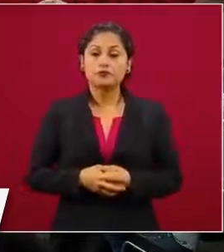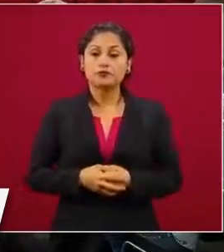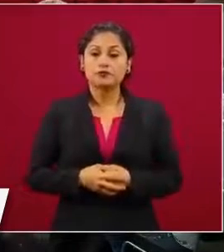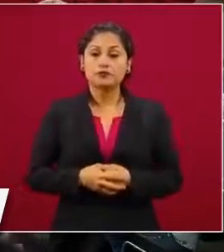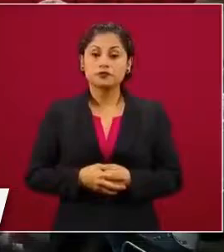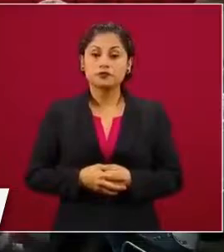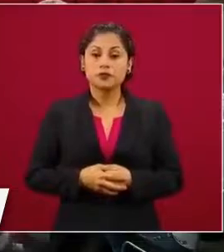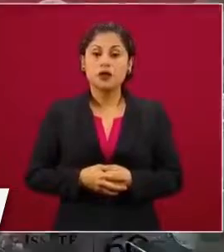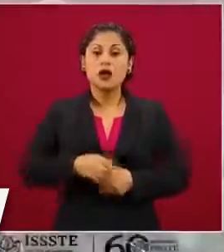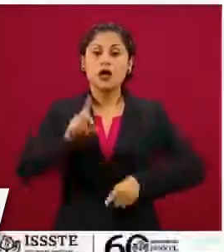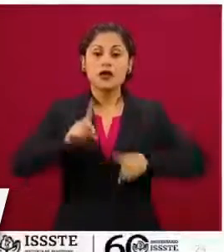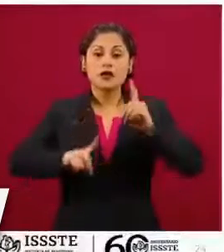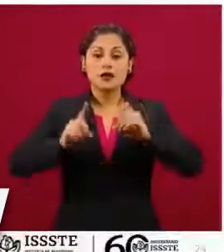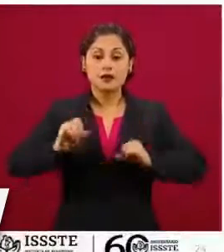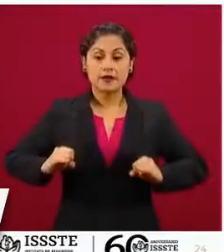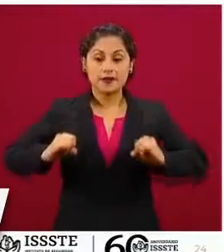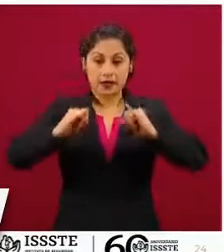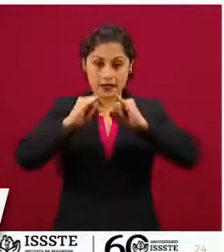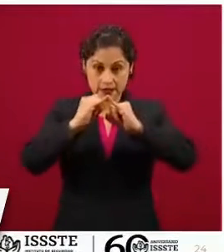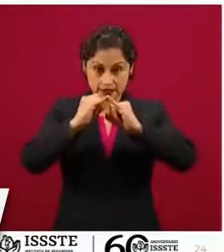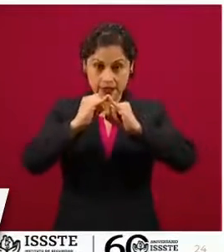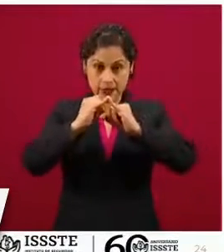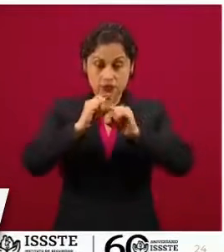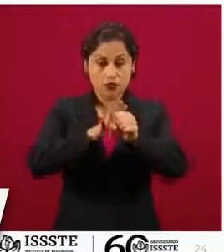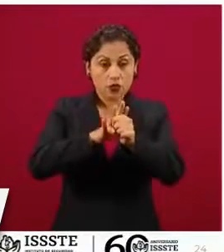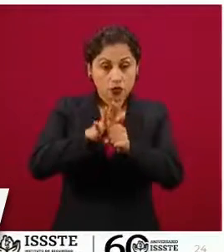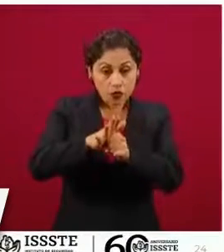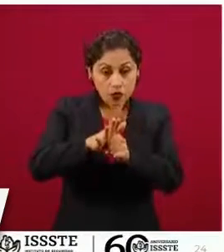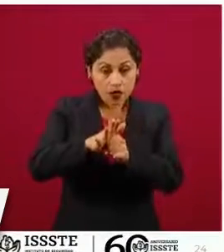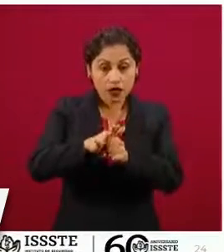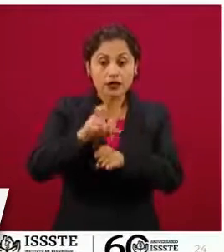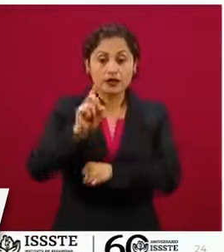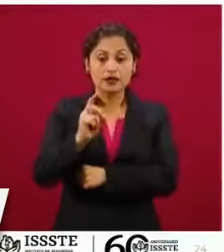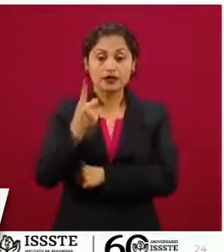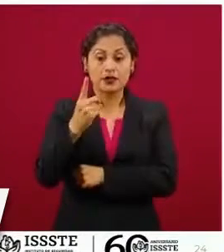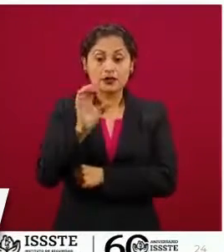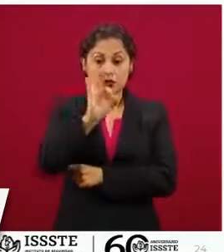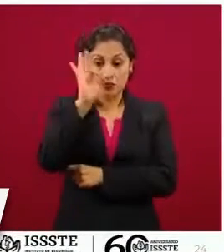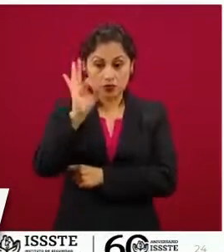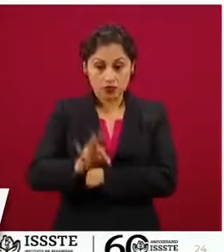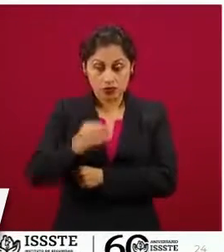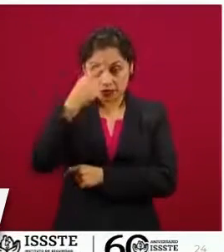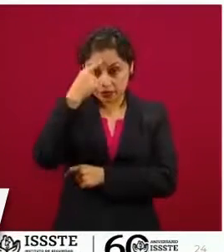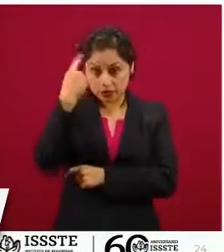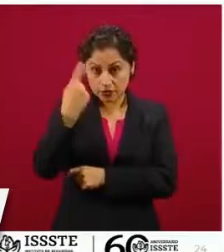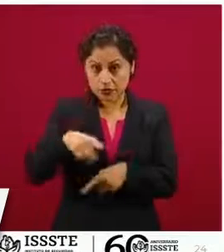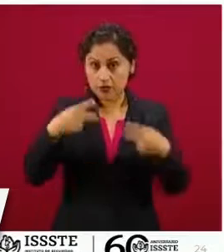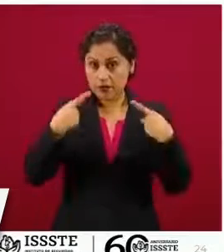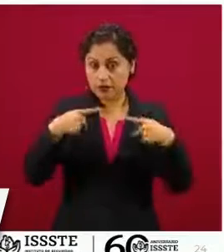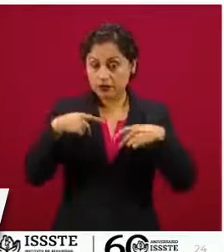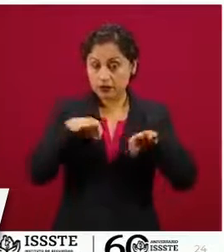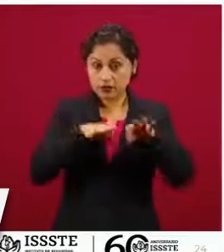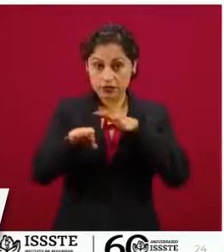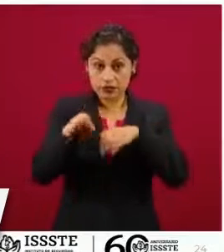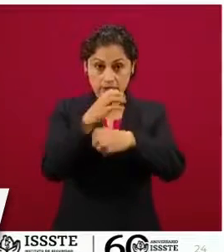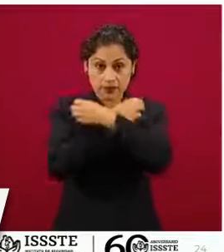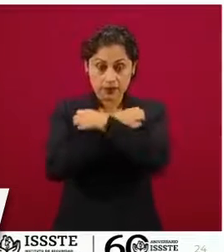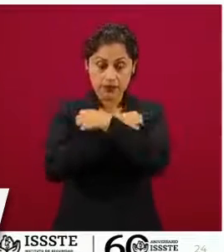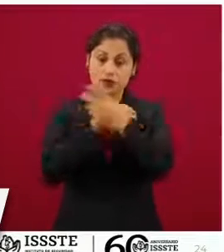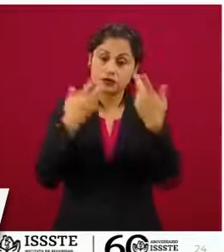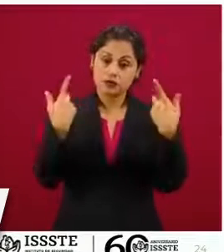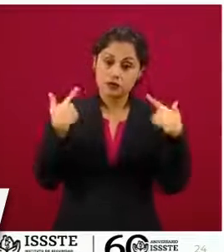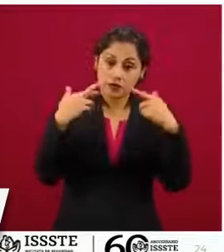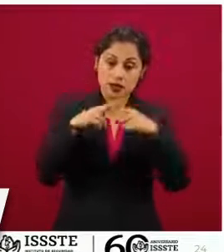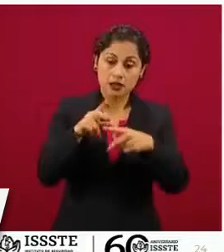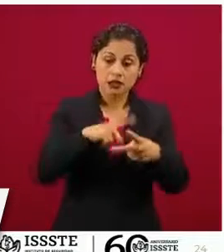dependencia afiliada al instituto. El 31 por ciento fue distribuida para los trabajadores de la educación, particularmente maestros,